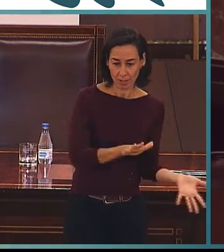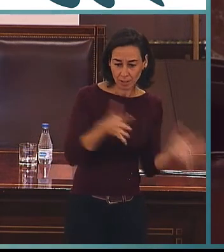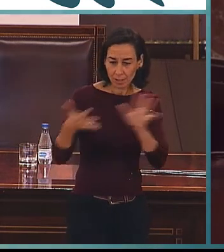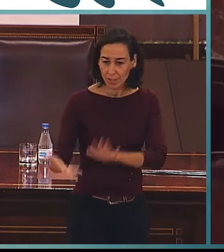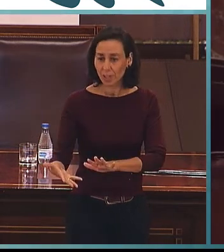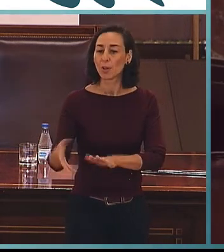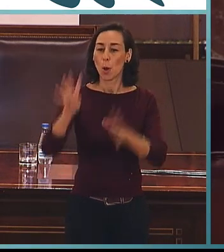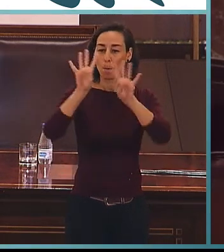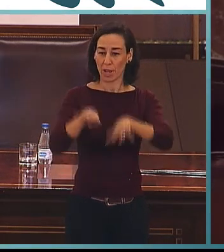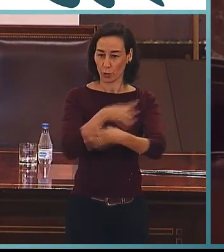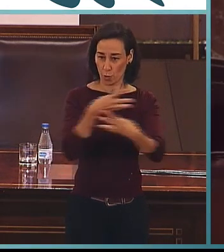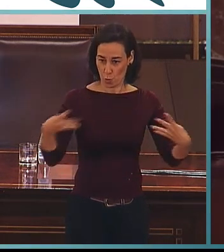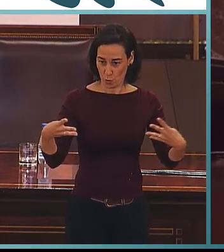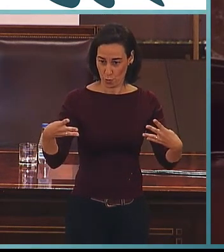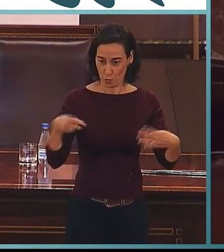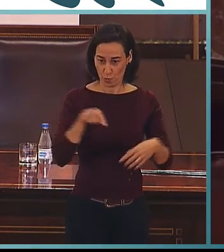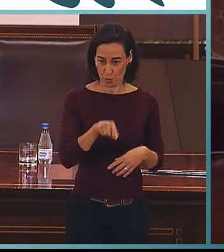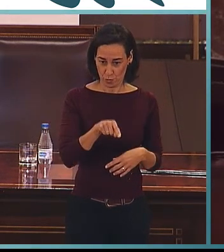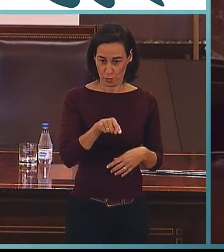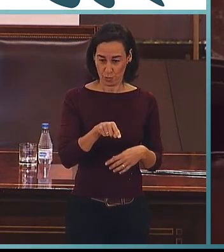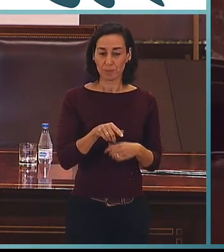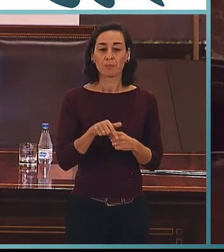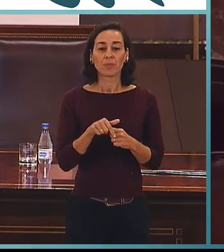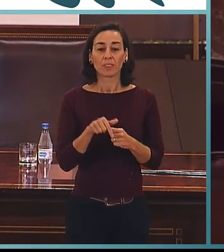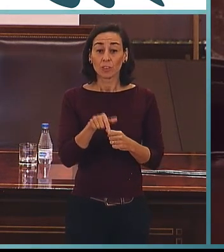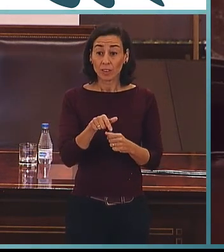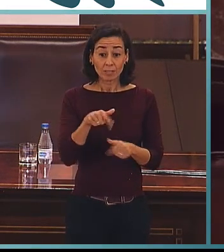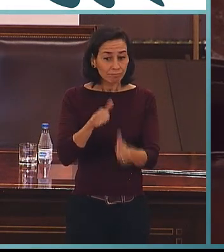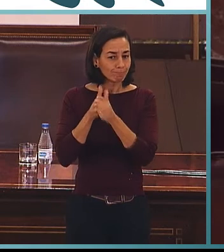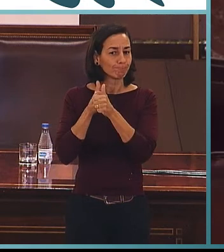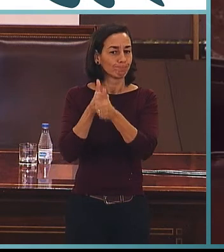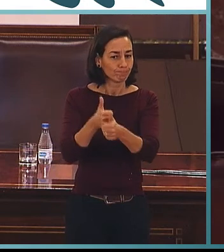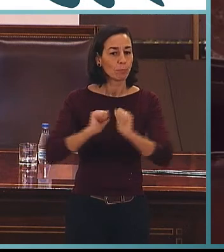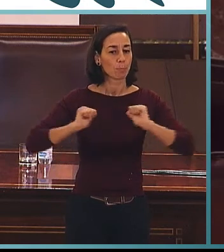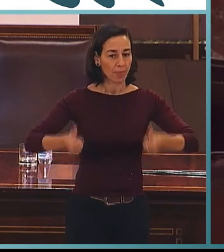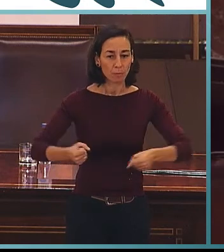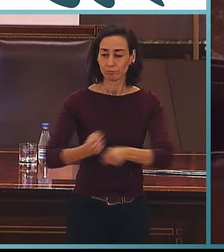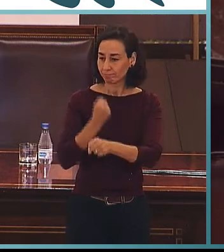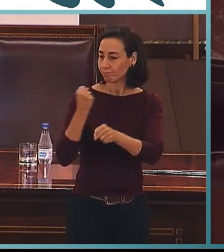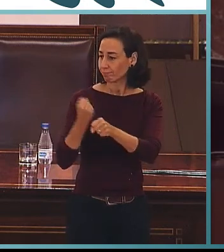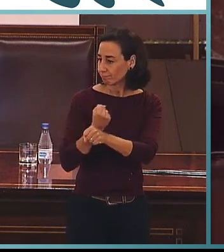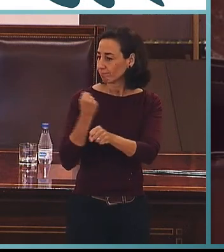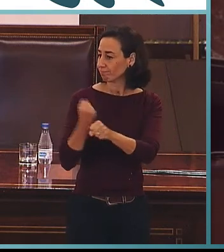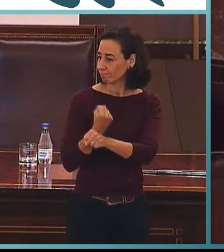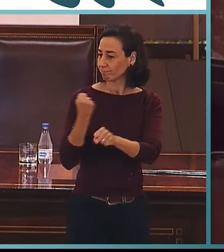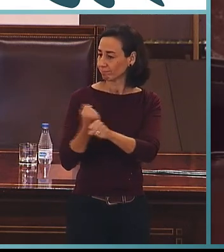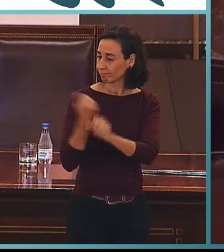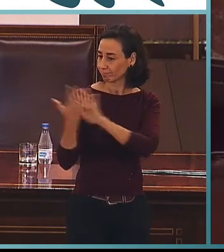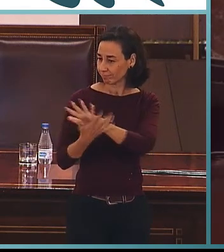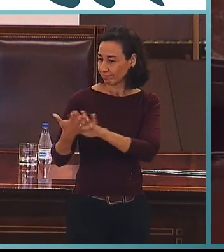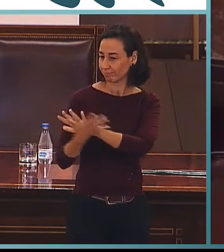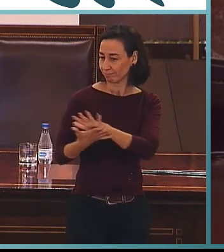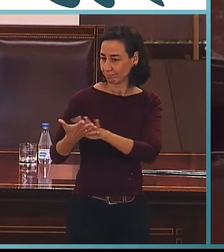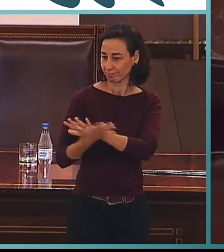común europeo de referencia para las lenguas. Y en esa línea, la lengua de signos española ha seguido trabajando.